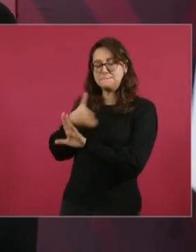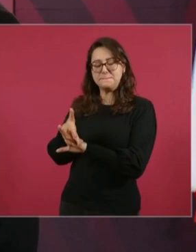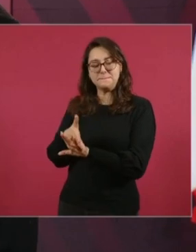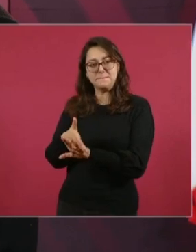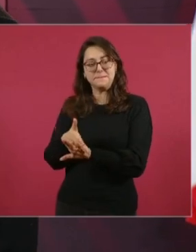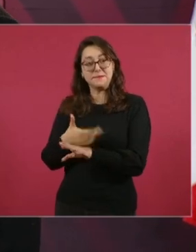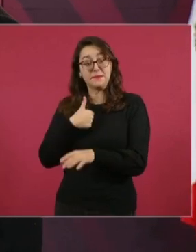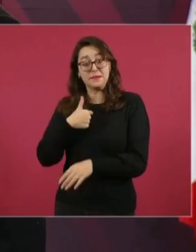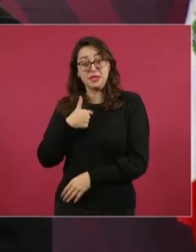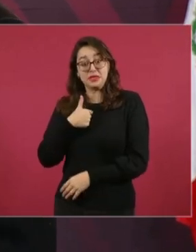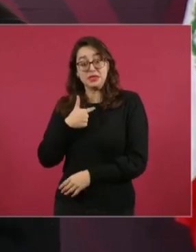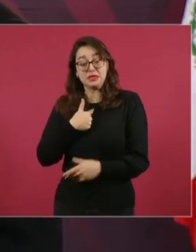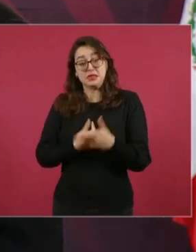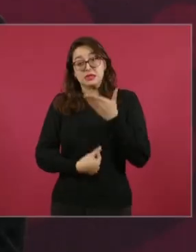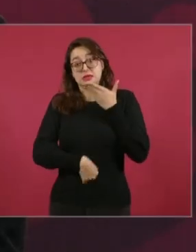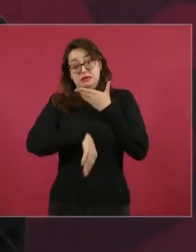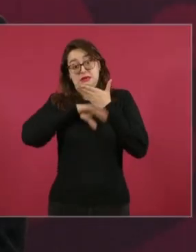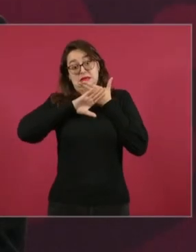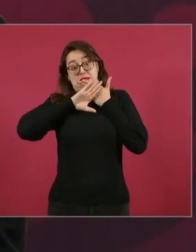pero fuerte.